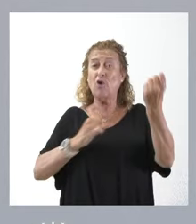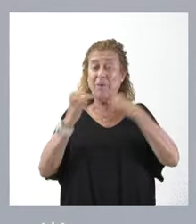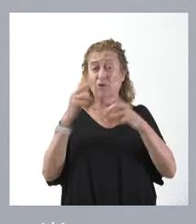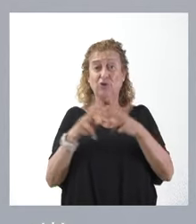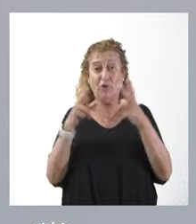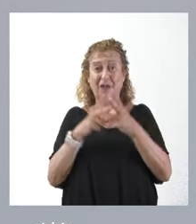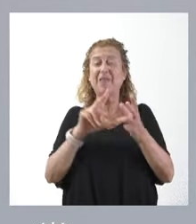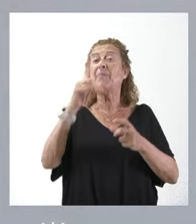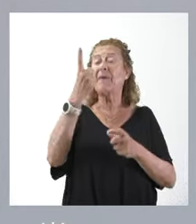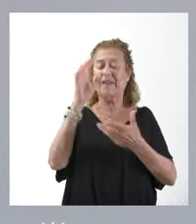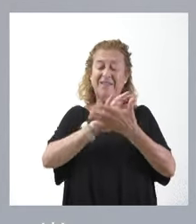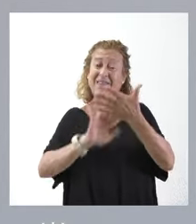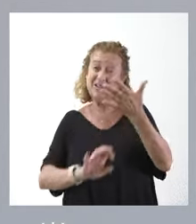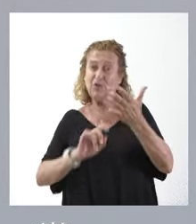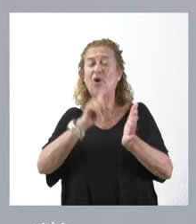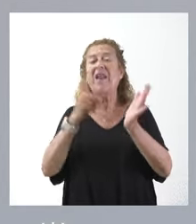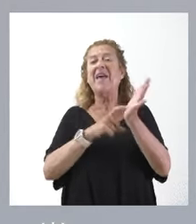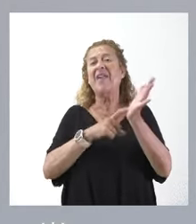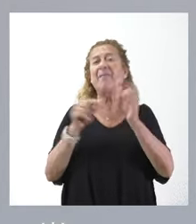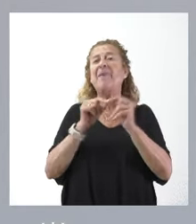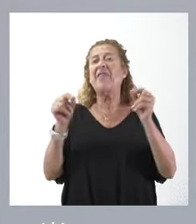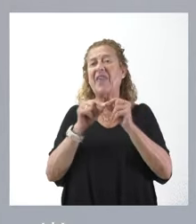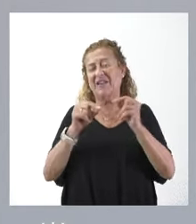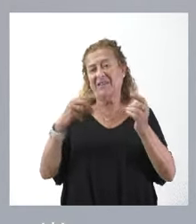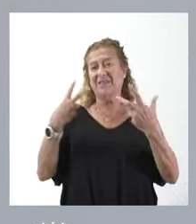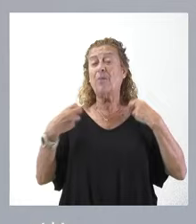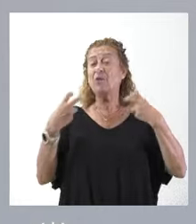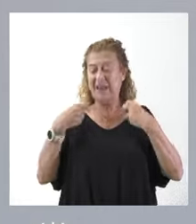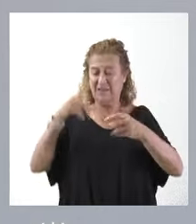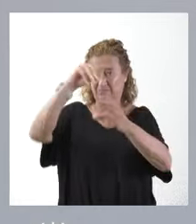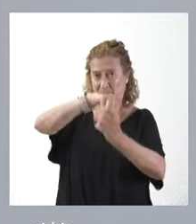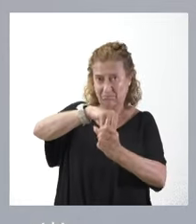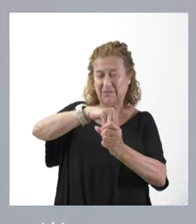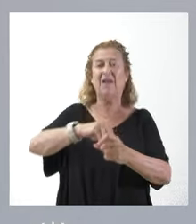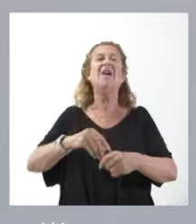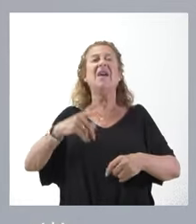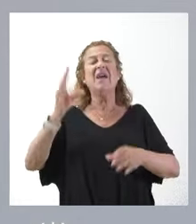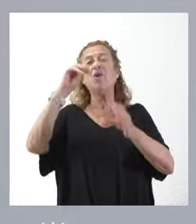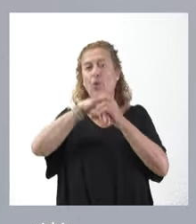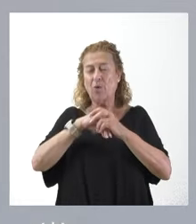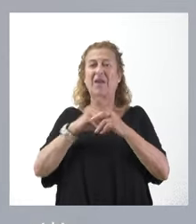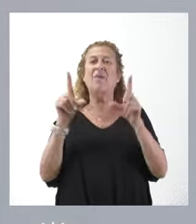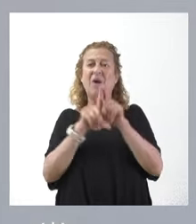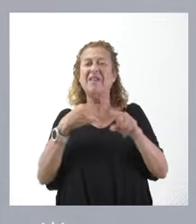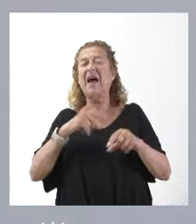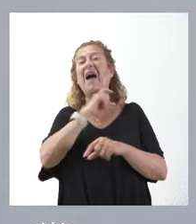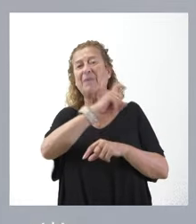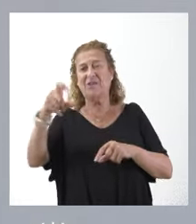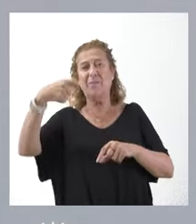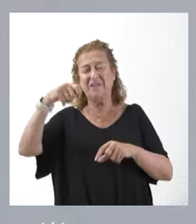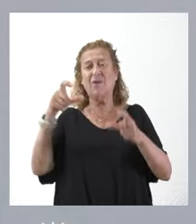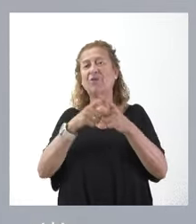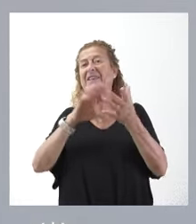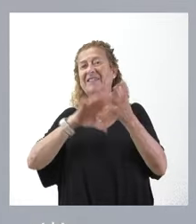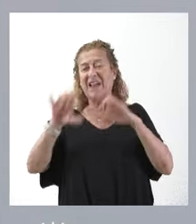primer texto de la Ley de Medidas Tributarias que le acompaña, que incluye, lógicamente, los anuncios que había hecho ya el presidente de la Junta de Castilla y León